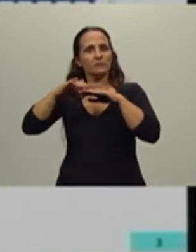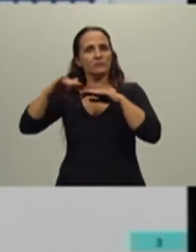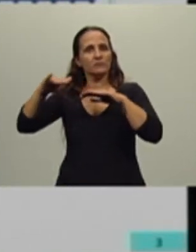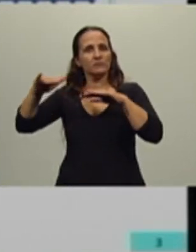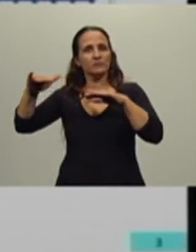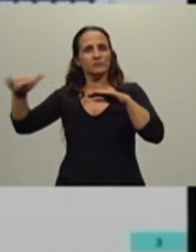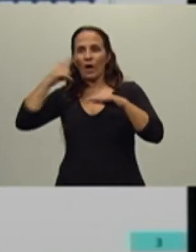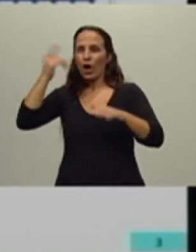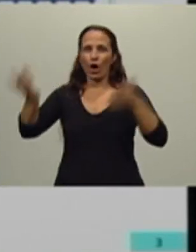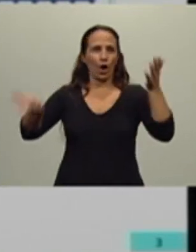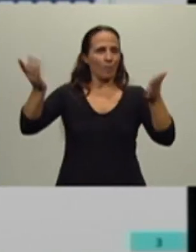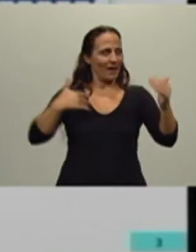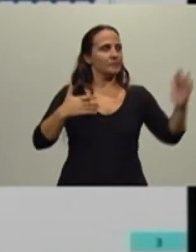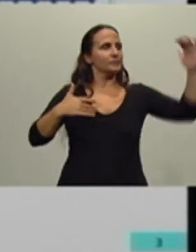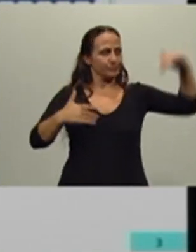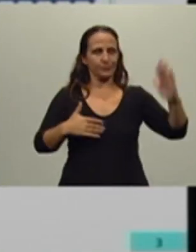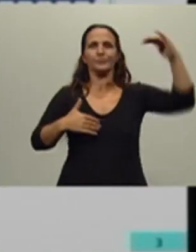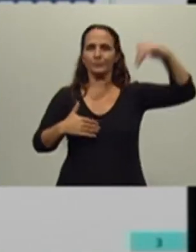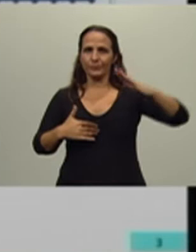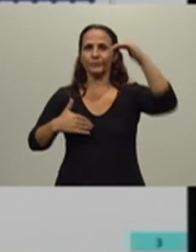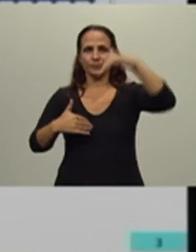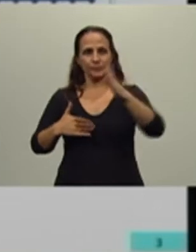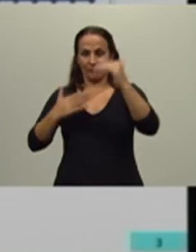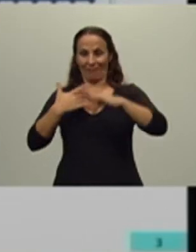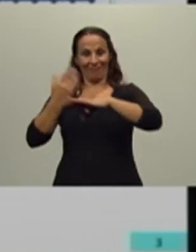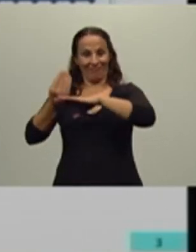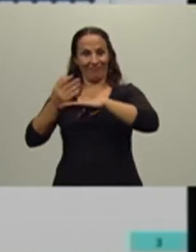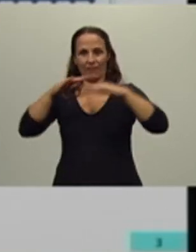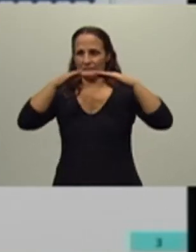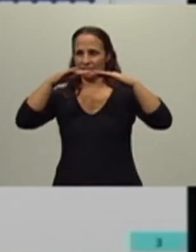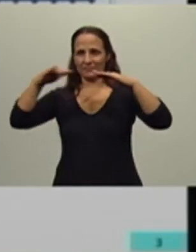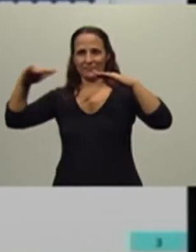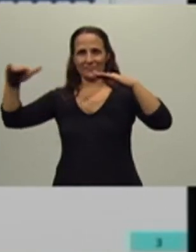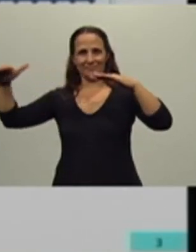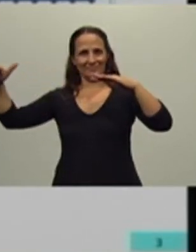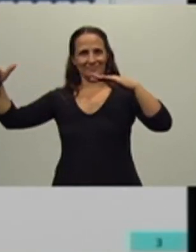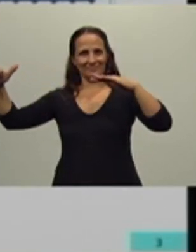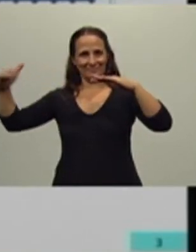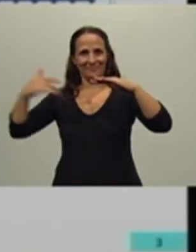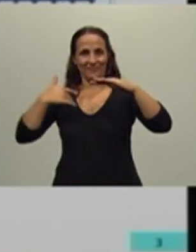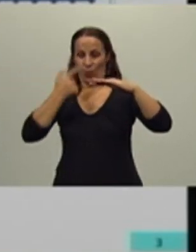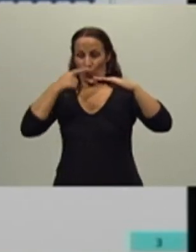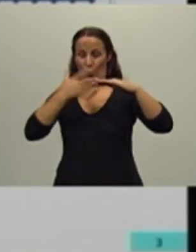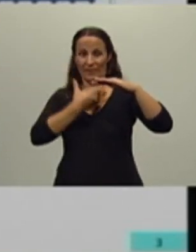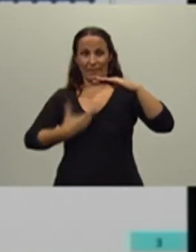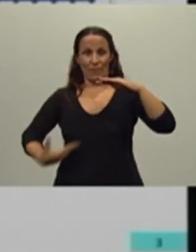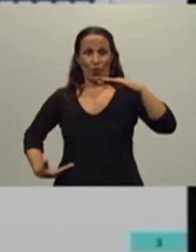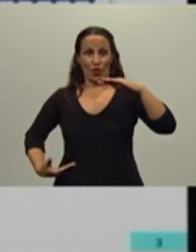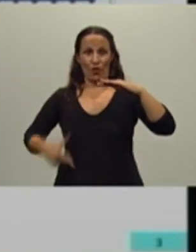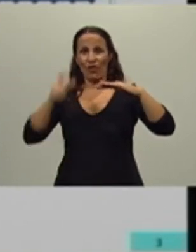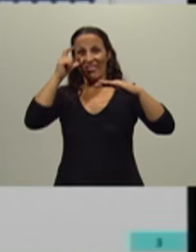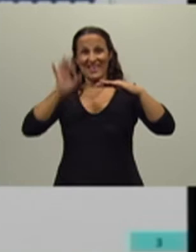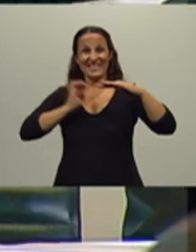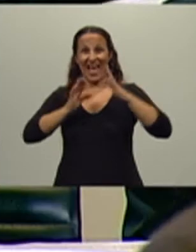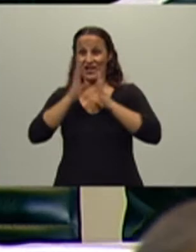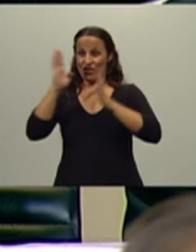si uno compara las idas de subidas y bajadas, el lapso más estable es precisamente en la última década